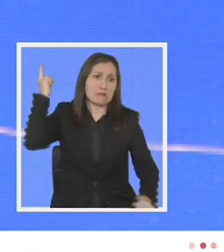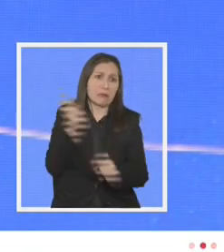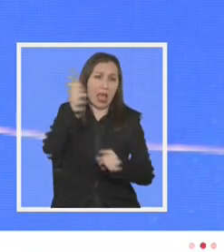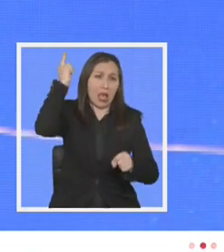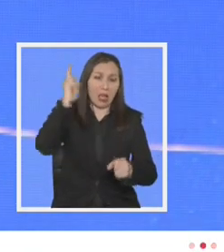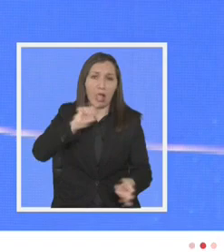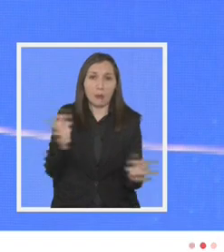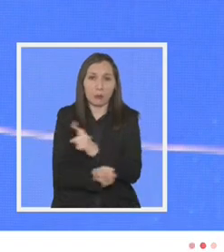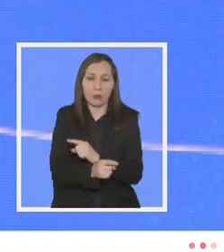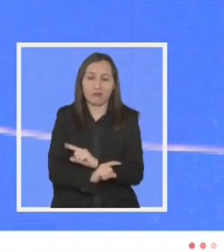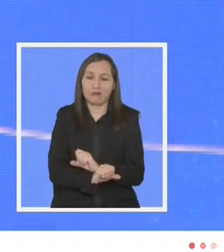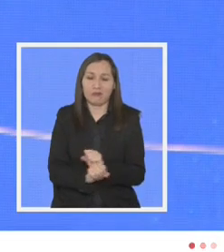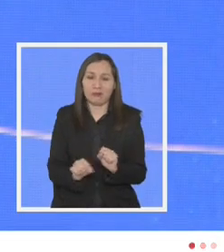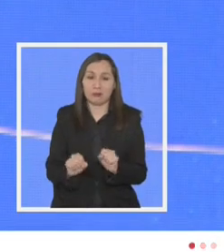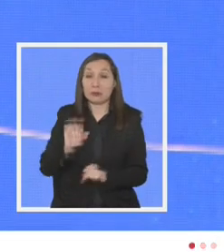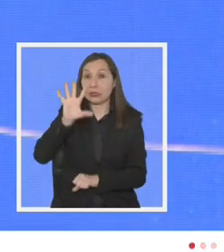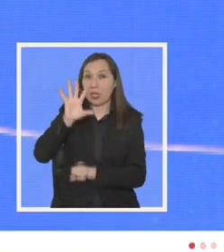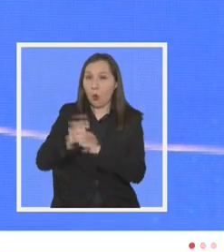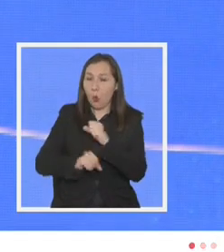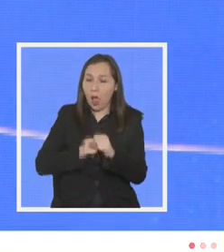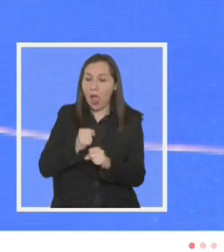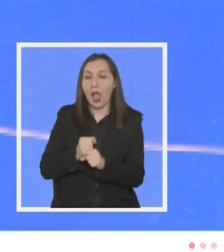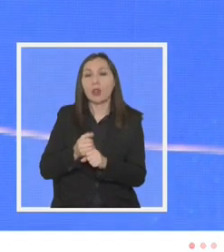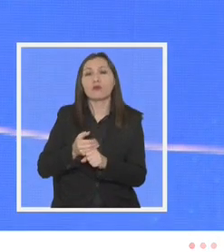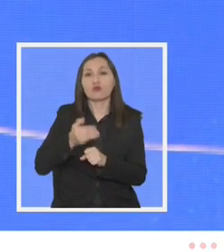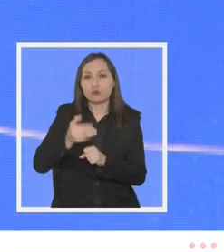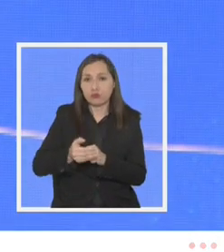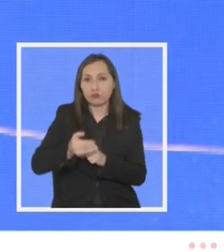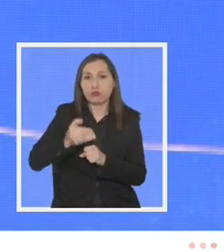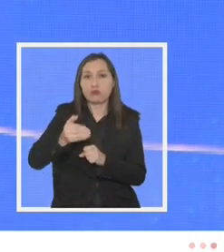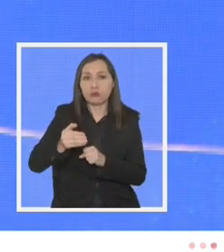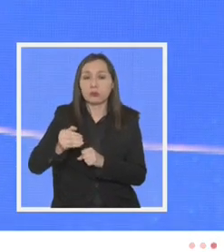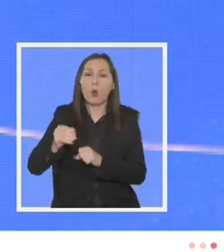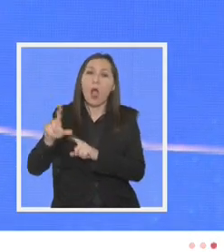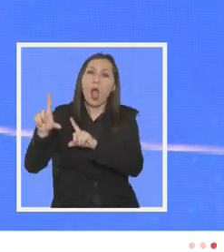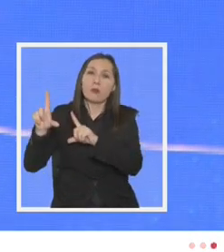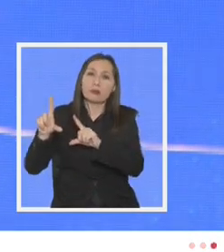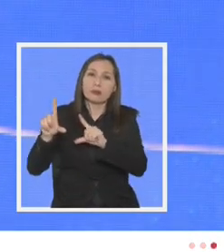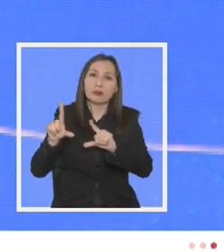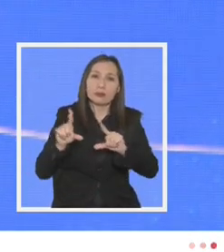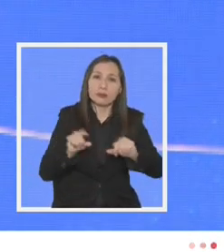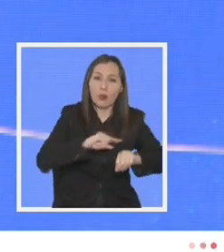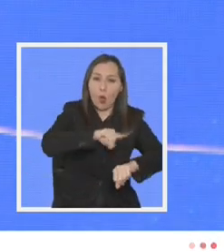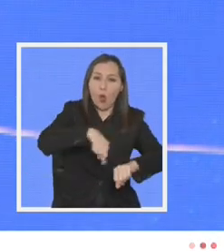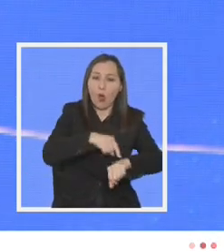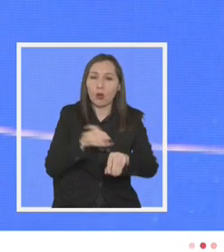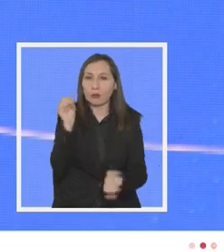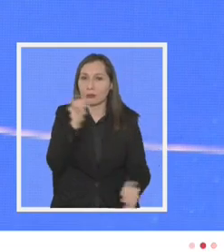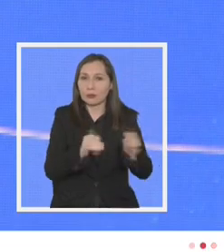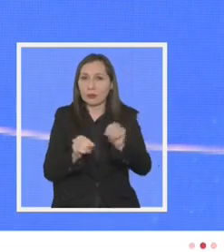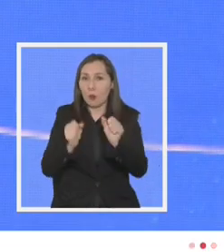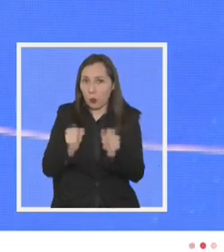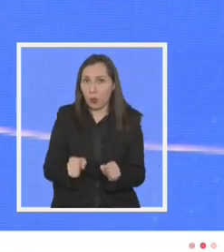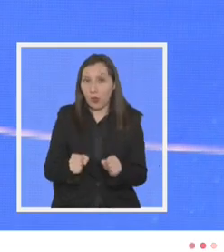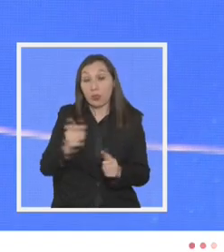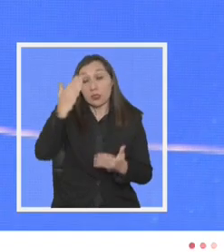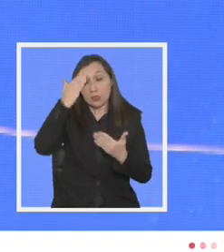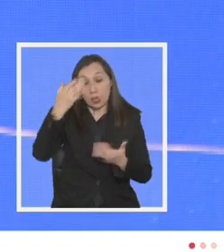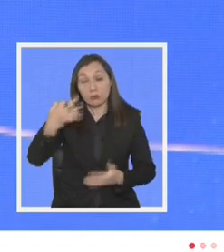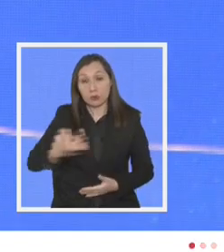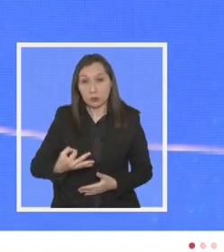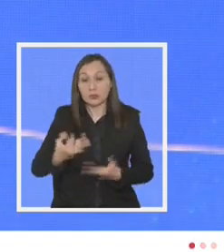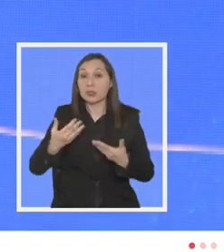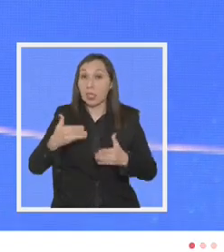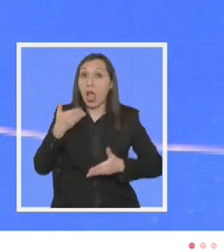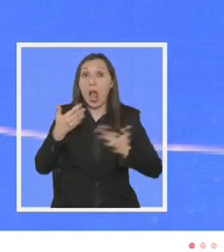cinco años de gradualidad para poder implementarla saludamos por cierto